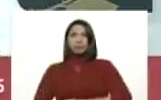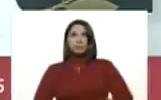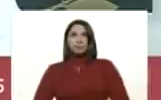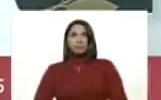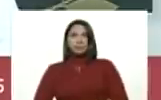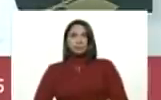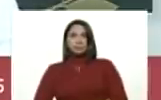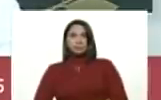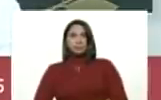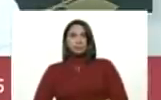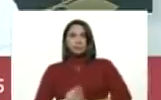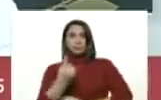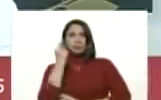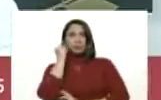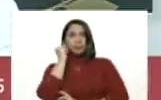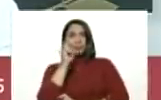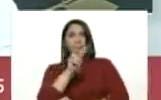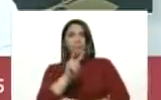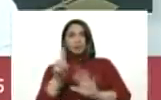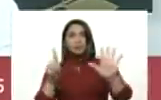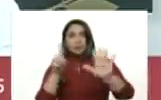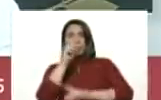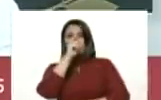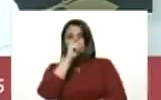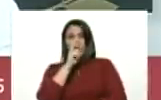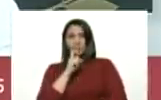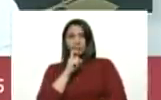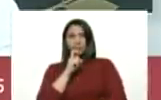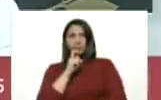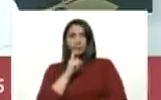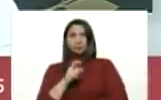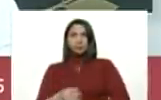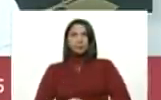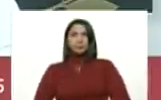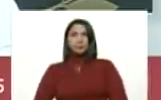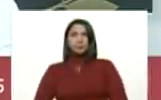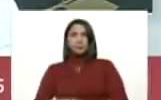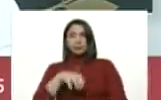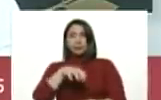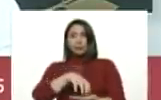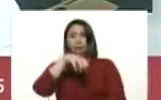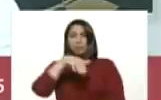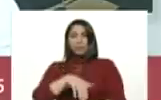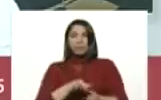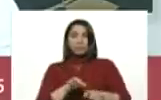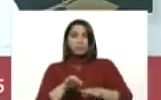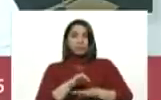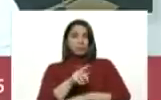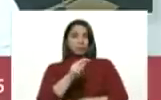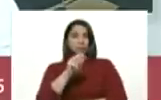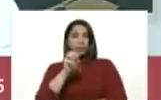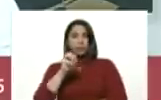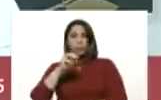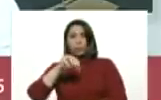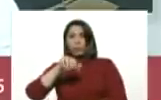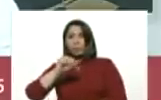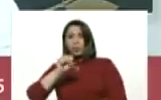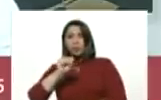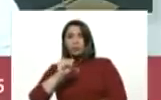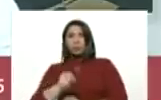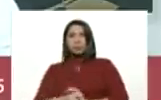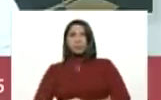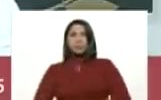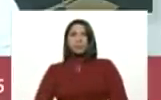es una mujer de 26 años del estado Miranda, municipio Tomás Landero, Kumara del Tui,